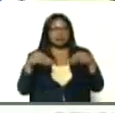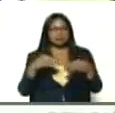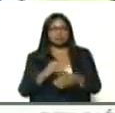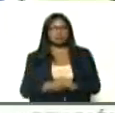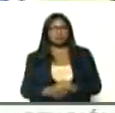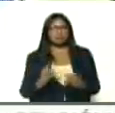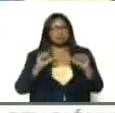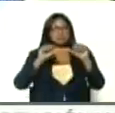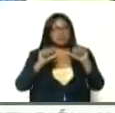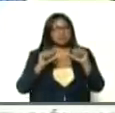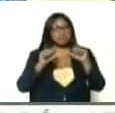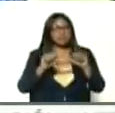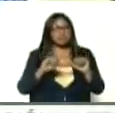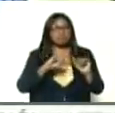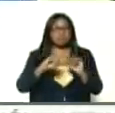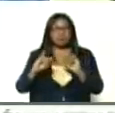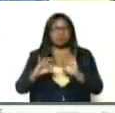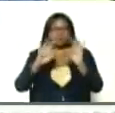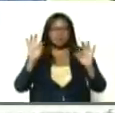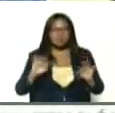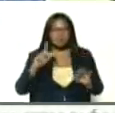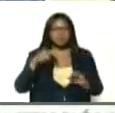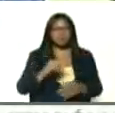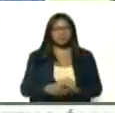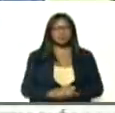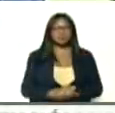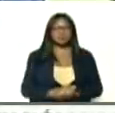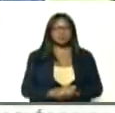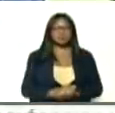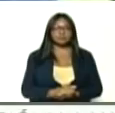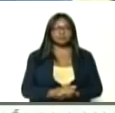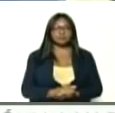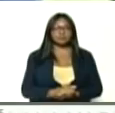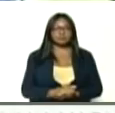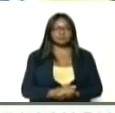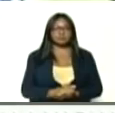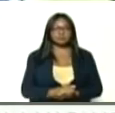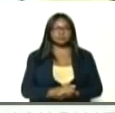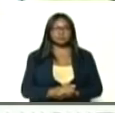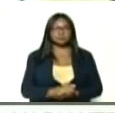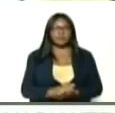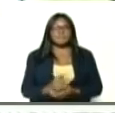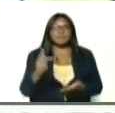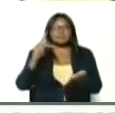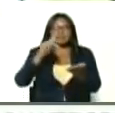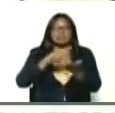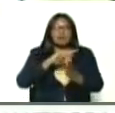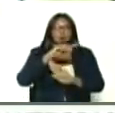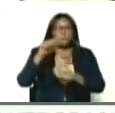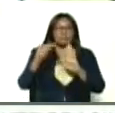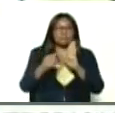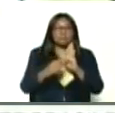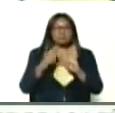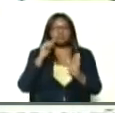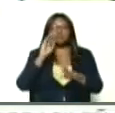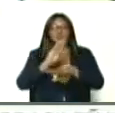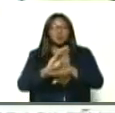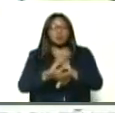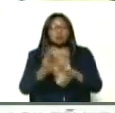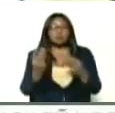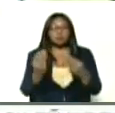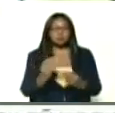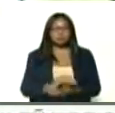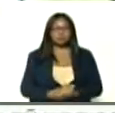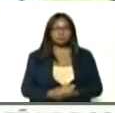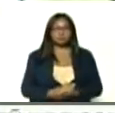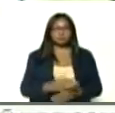seguiremos aplicando, una modalidad, presencial, absolutamente segura, donde va